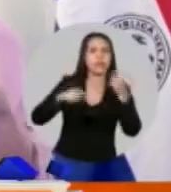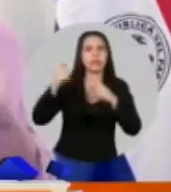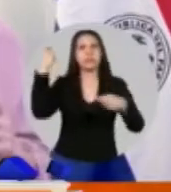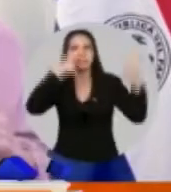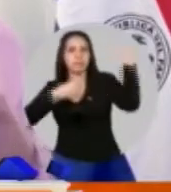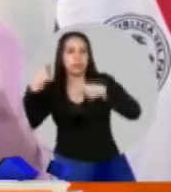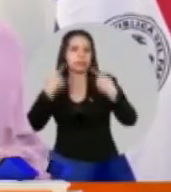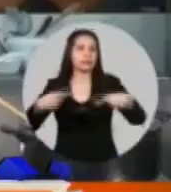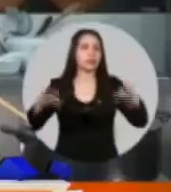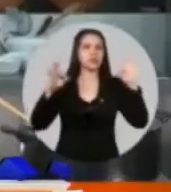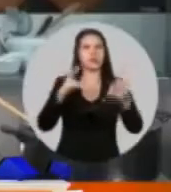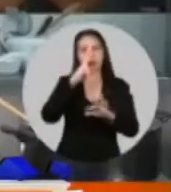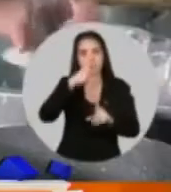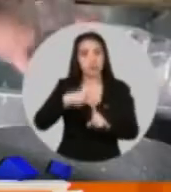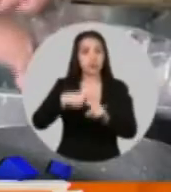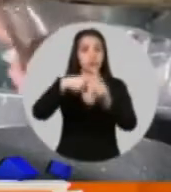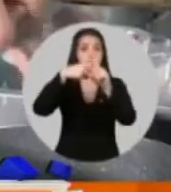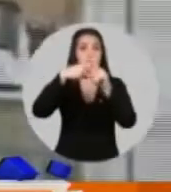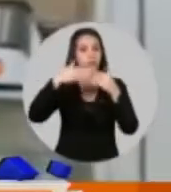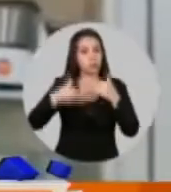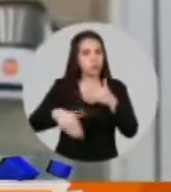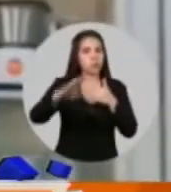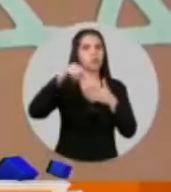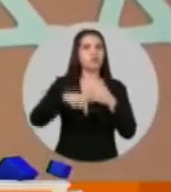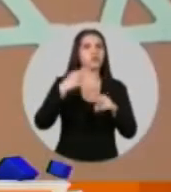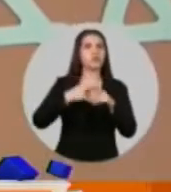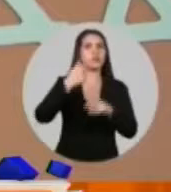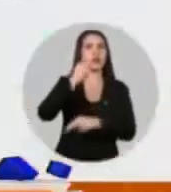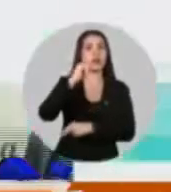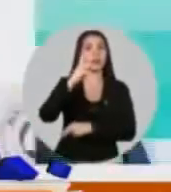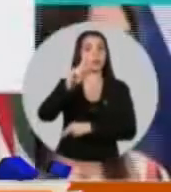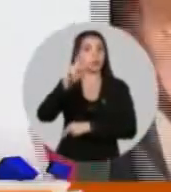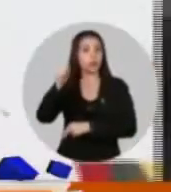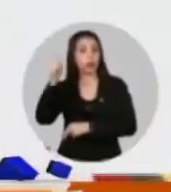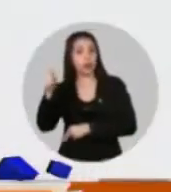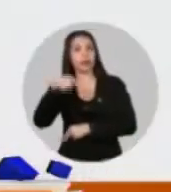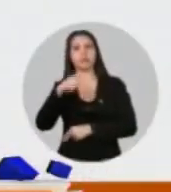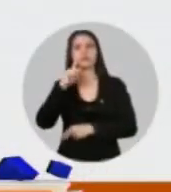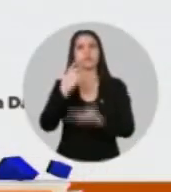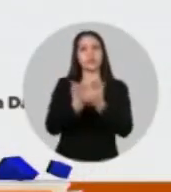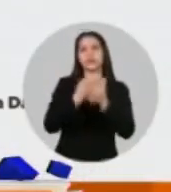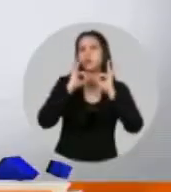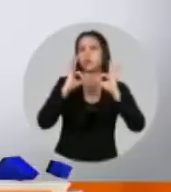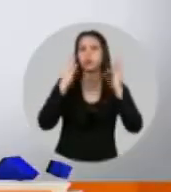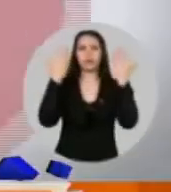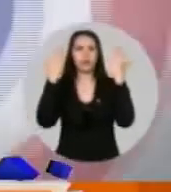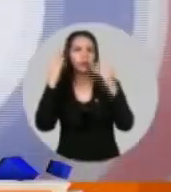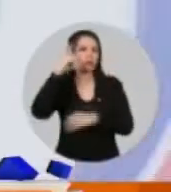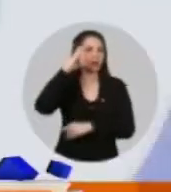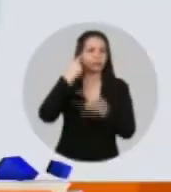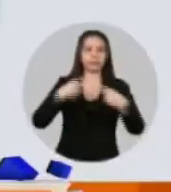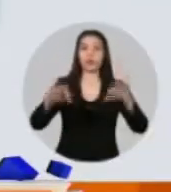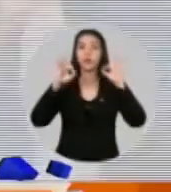esto digo, más allá fuera de la pandemia, porque obviamente con la situación de la pandemia no podemos discutir. Pero un programa así muchas veces se